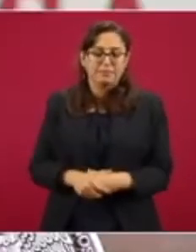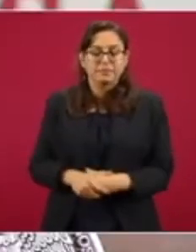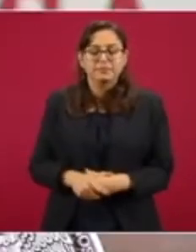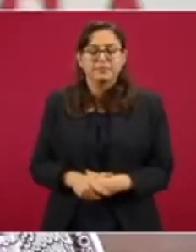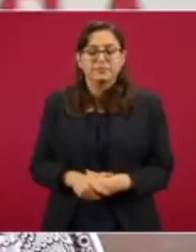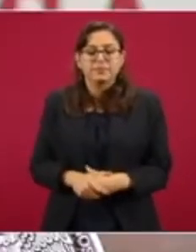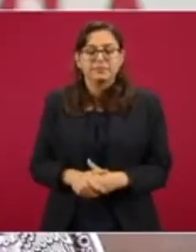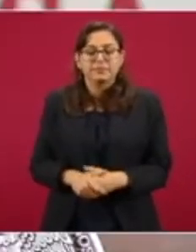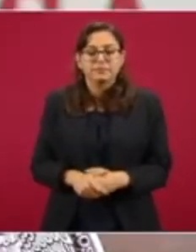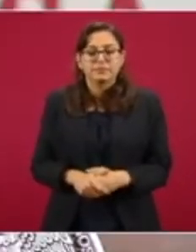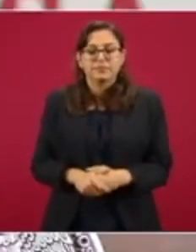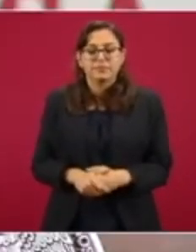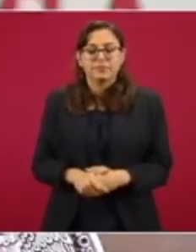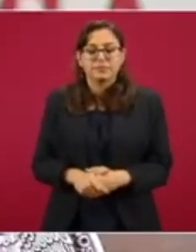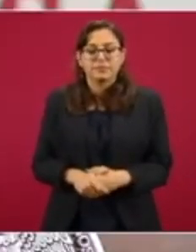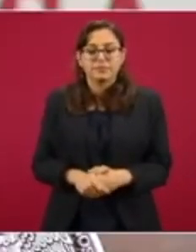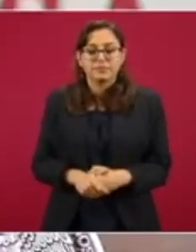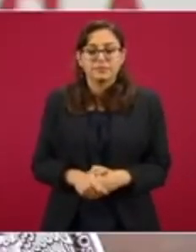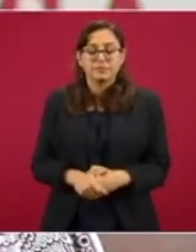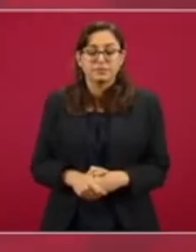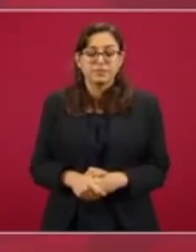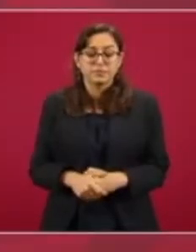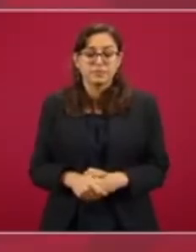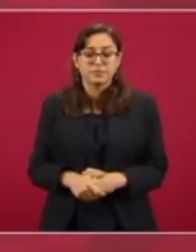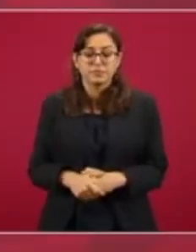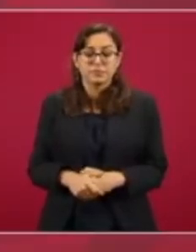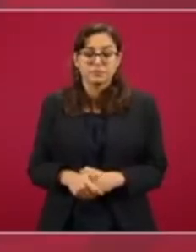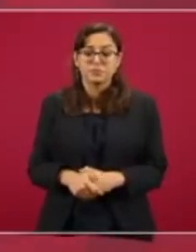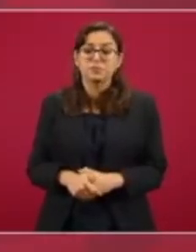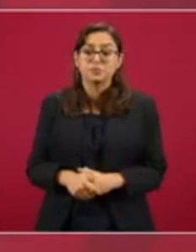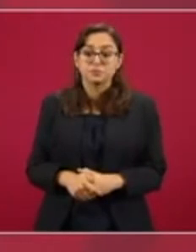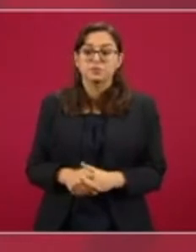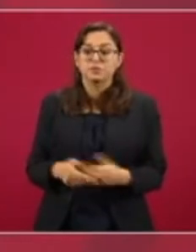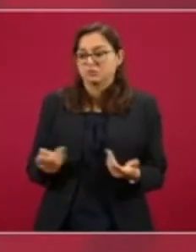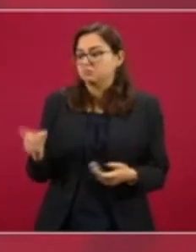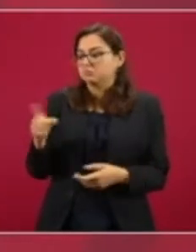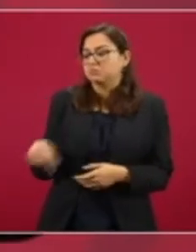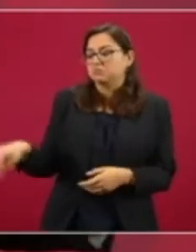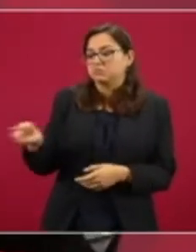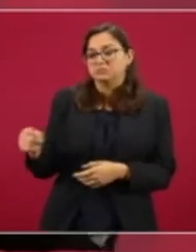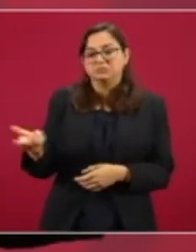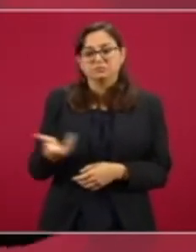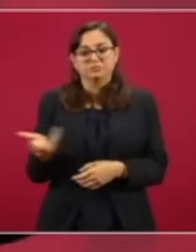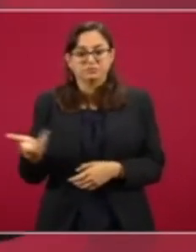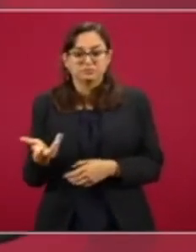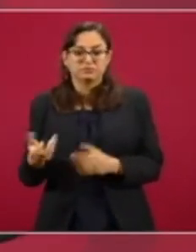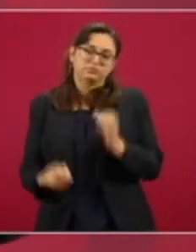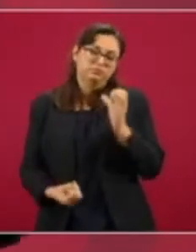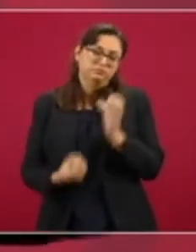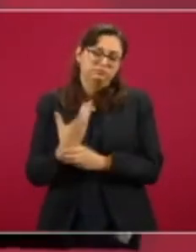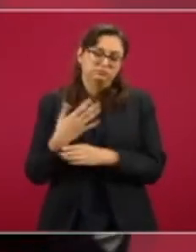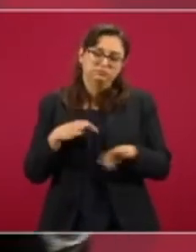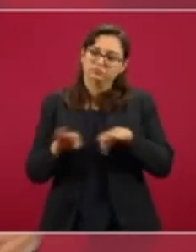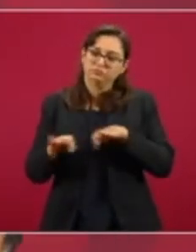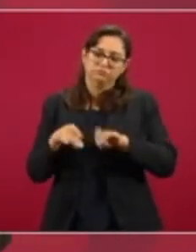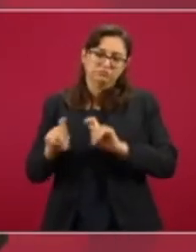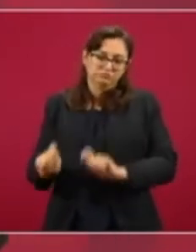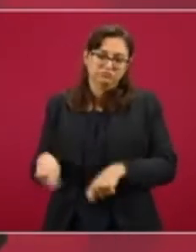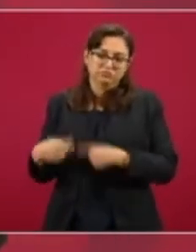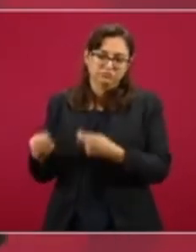Entonces, está cambiando ya la función, ya no